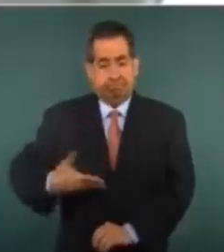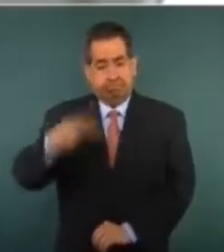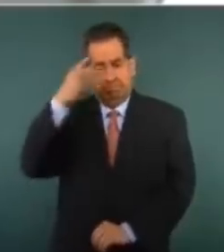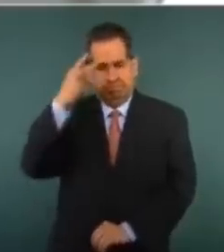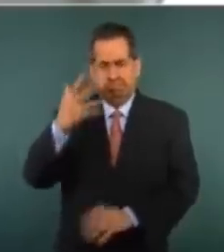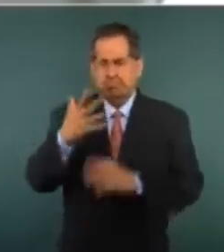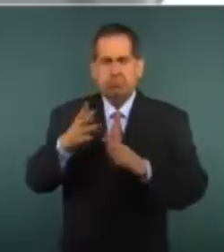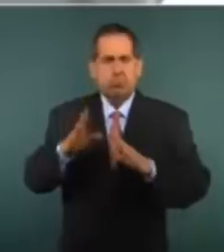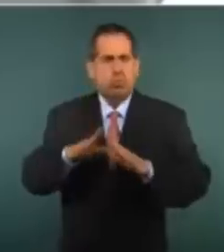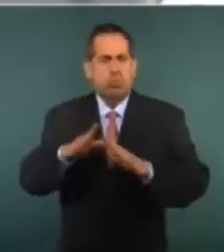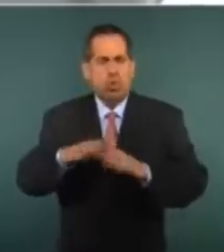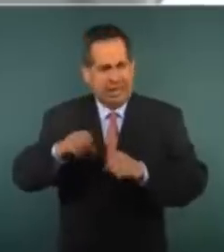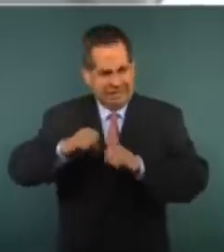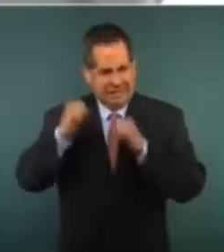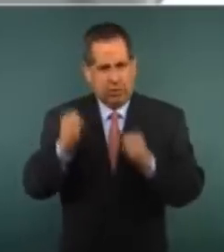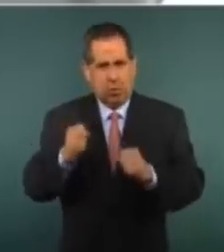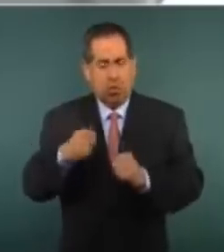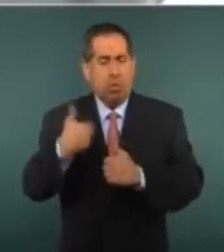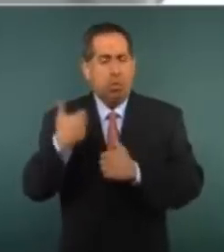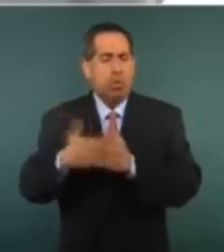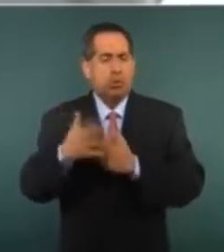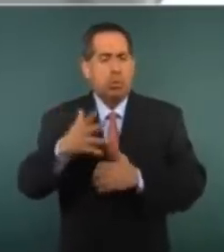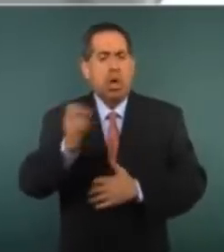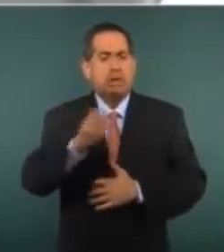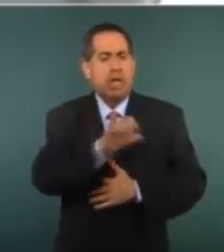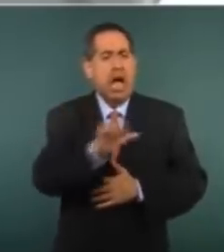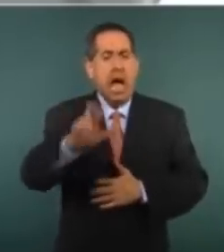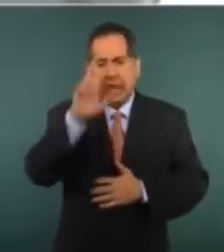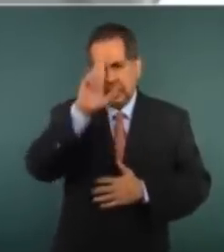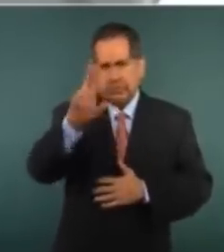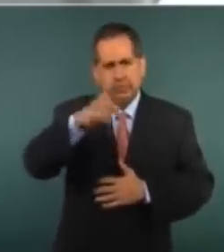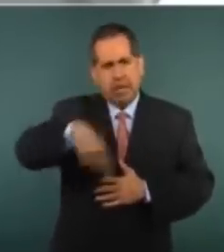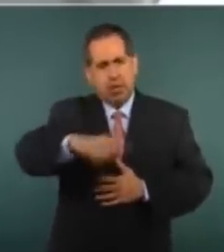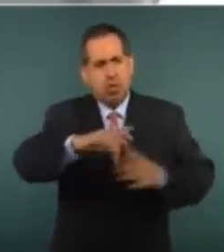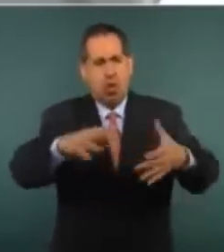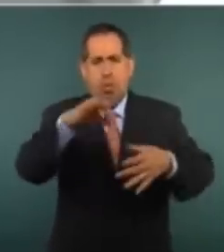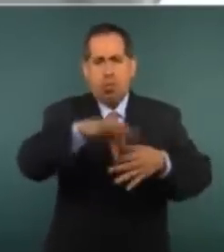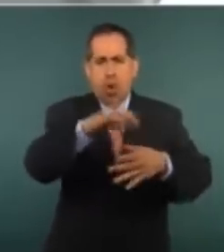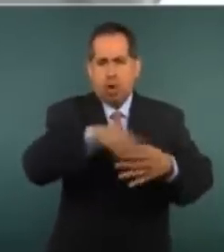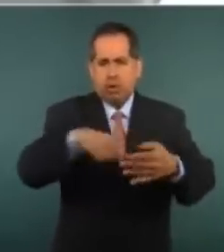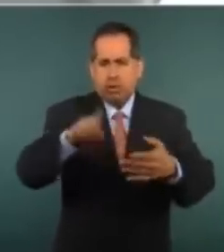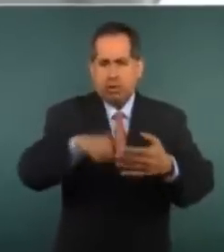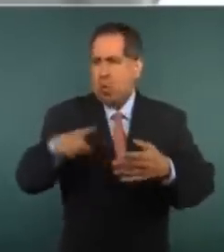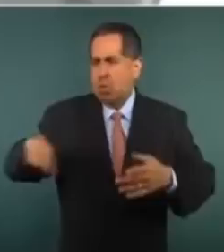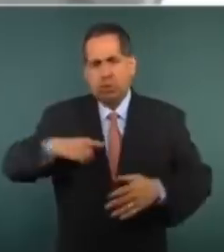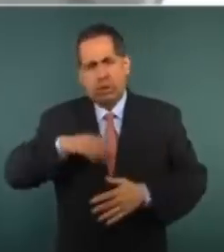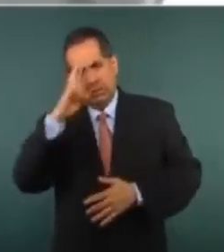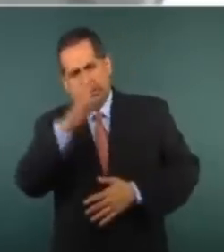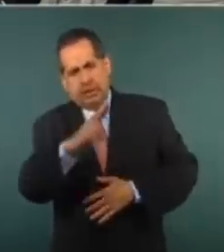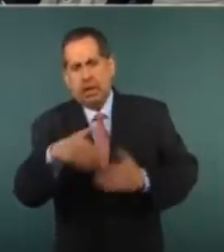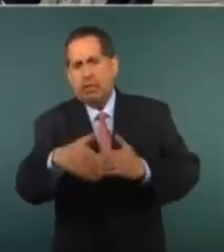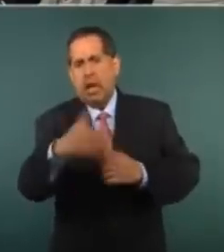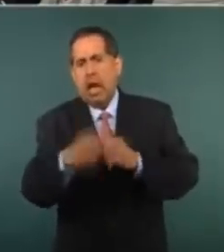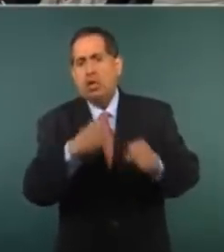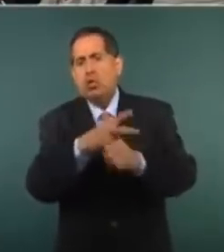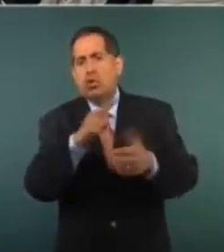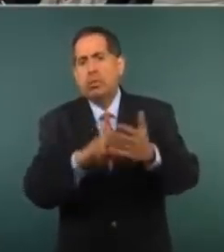margen de respeto frente a un proceso electoral tan complicado como el que será el 2021?